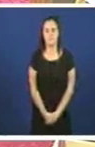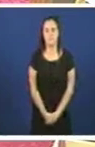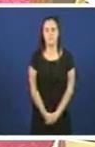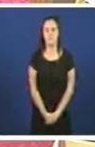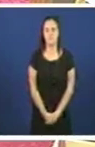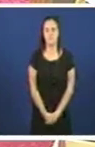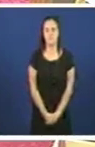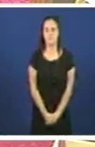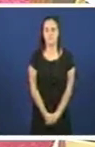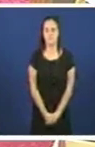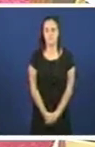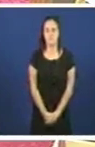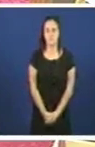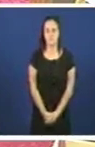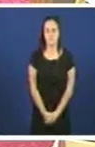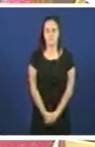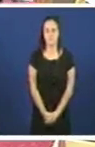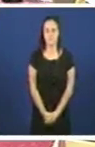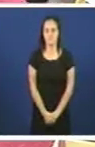O que é que se me vaya?